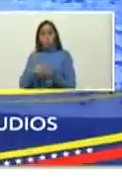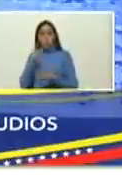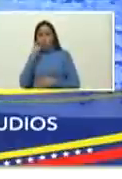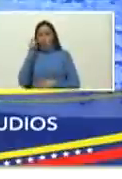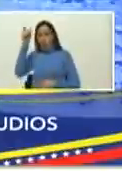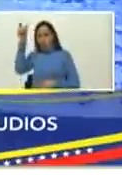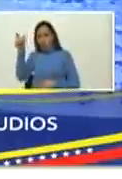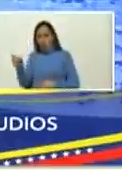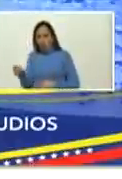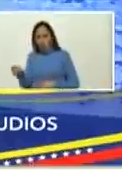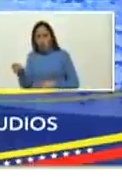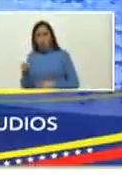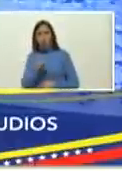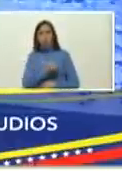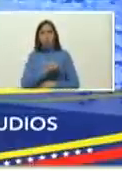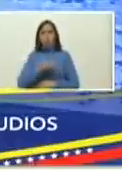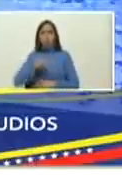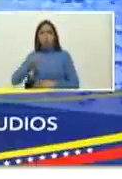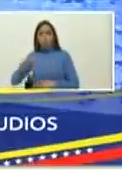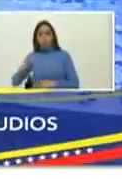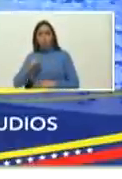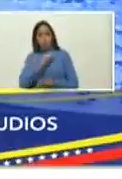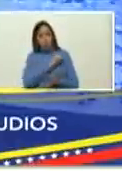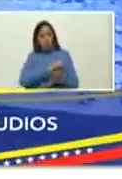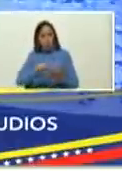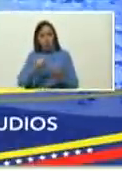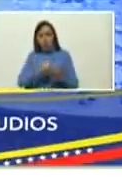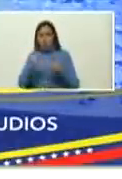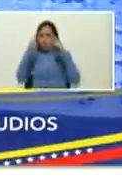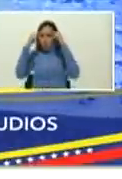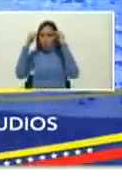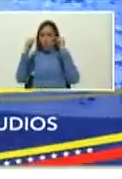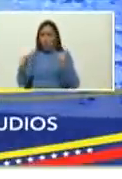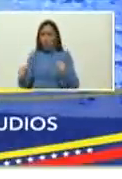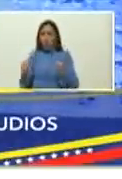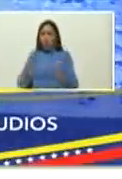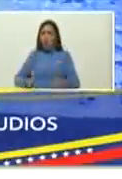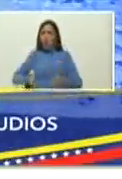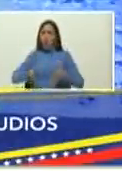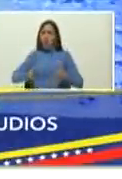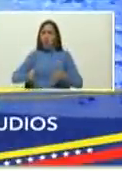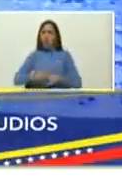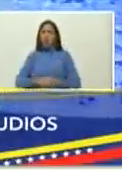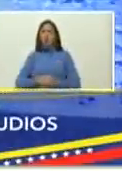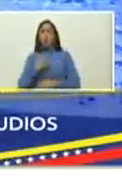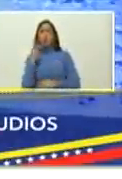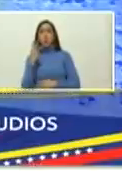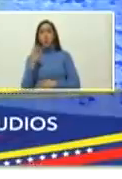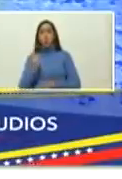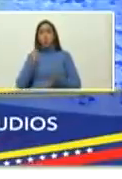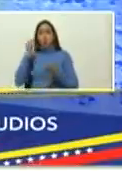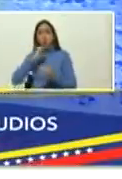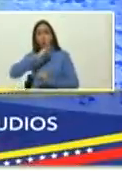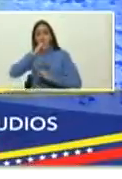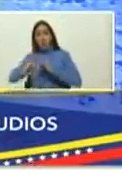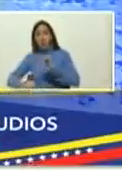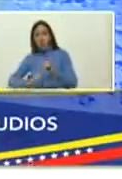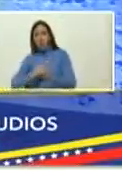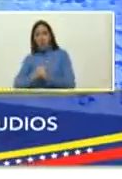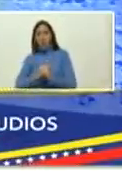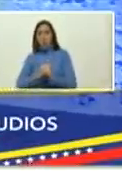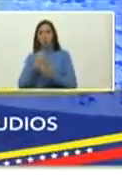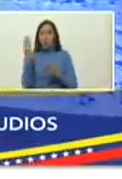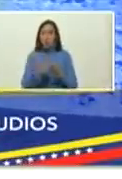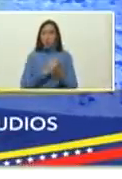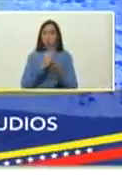Gómez Gómez, escritor y ganador del cuarto premio internacional de novela